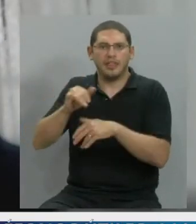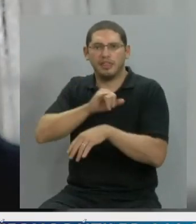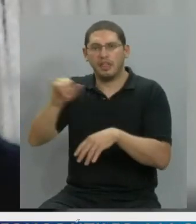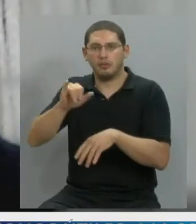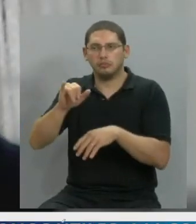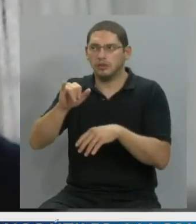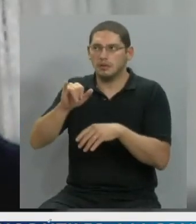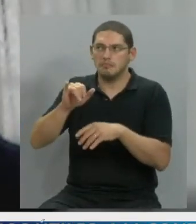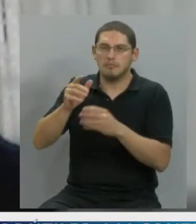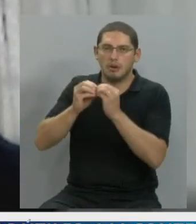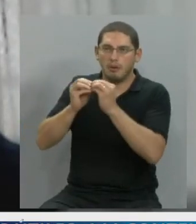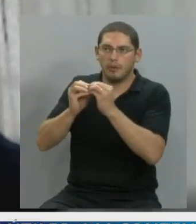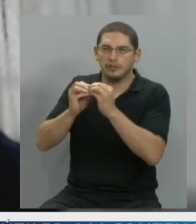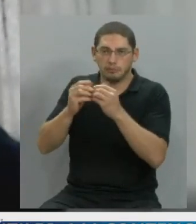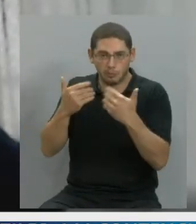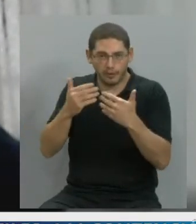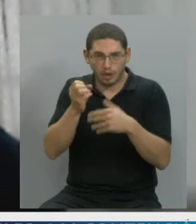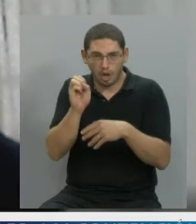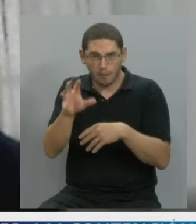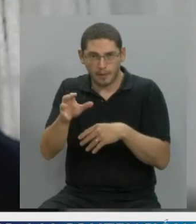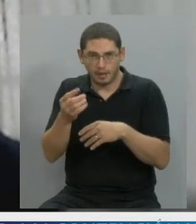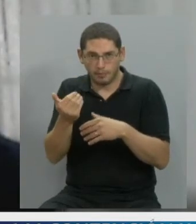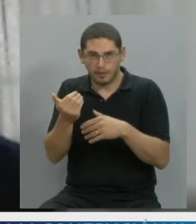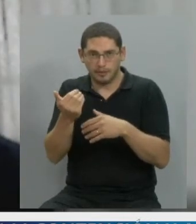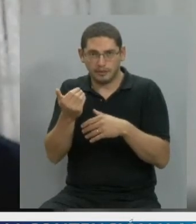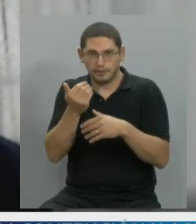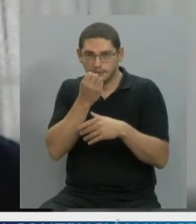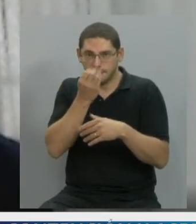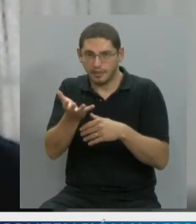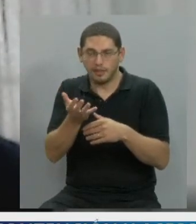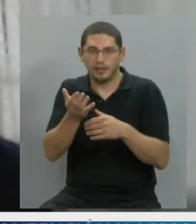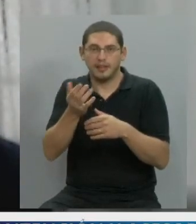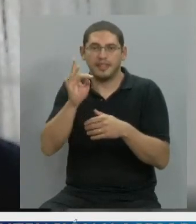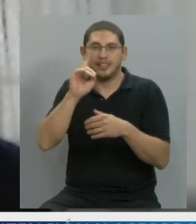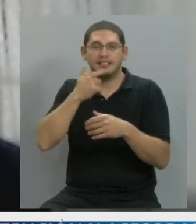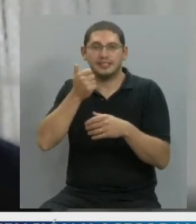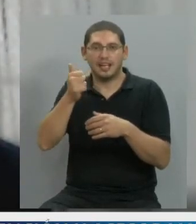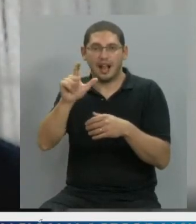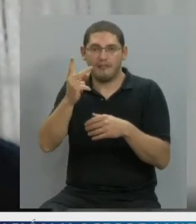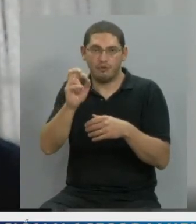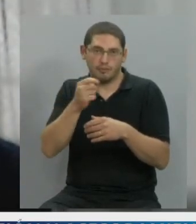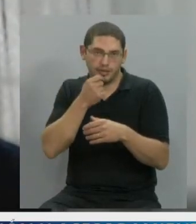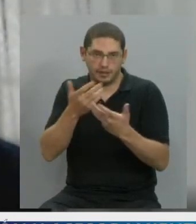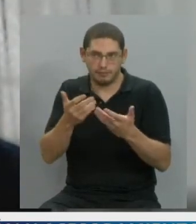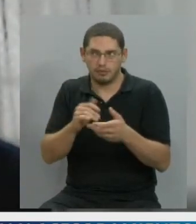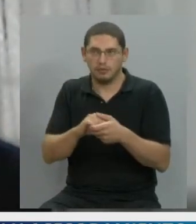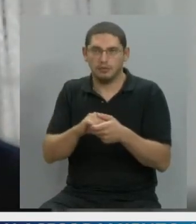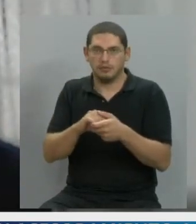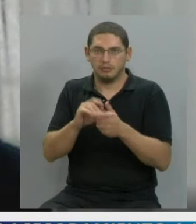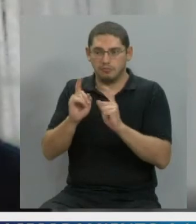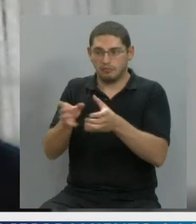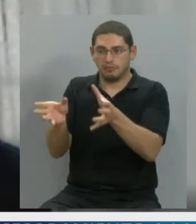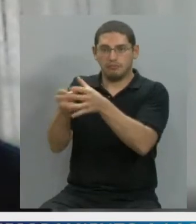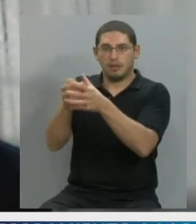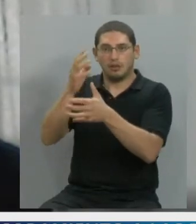no sé si los puedo nombrar, el doctor Di Salvo, es uno de ellos que pertenece en el cuerpo médico